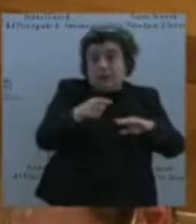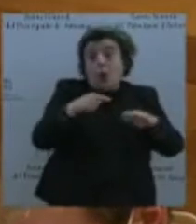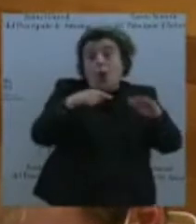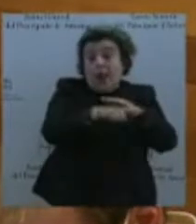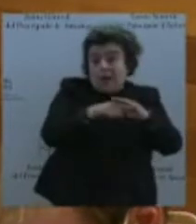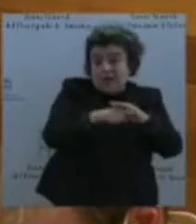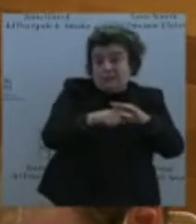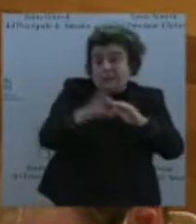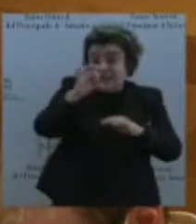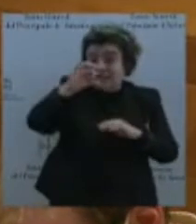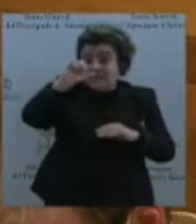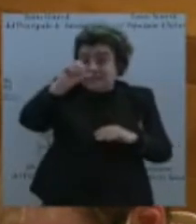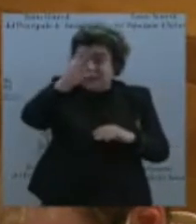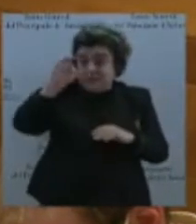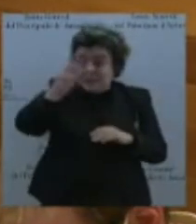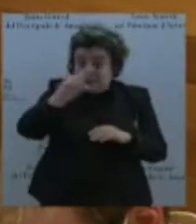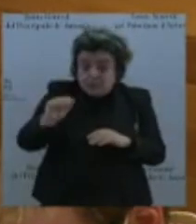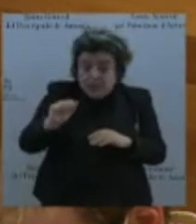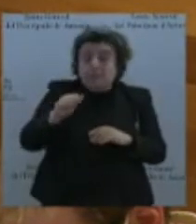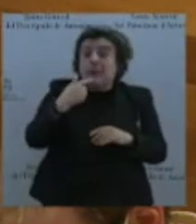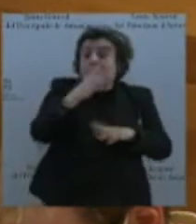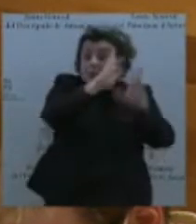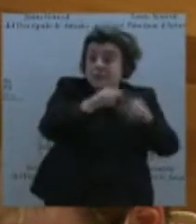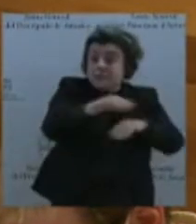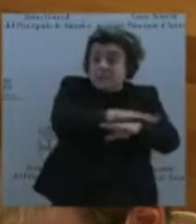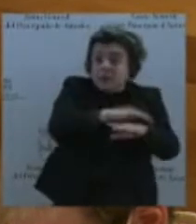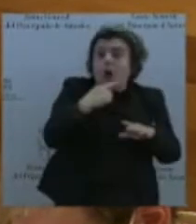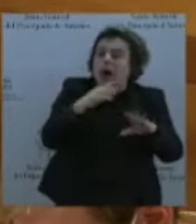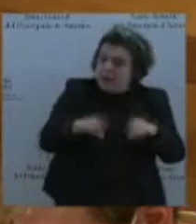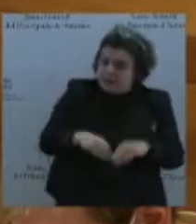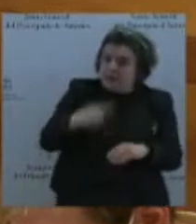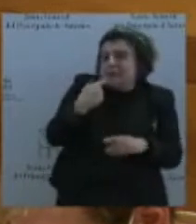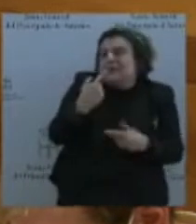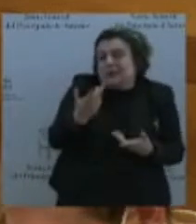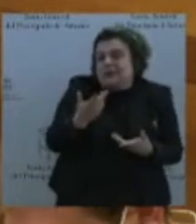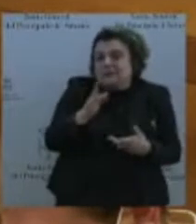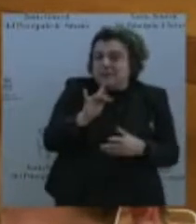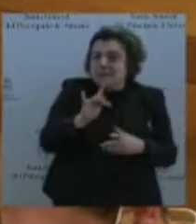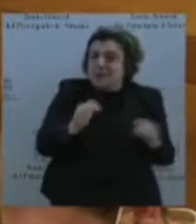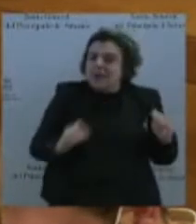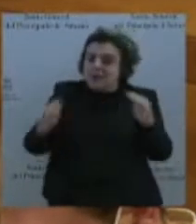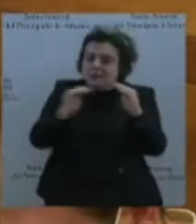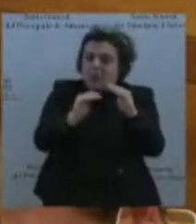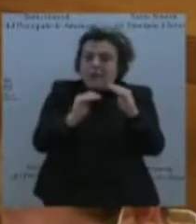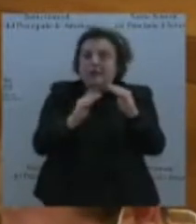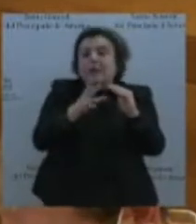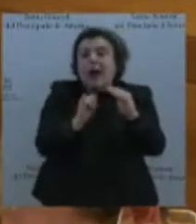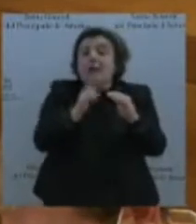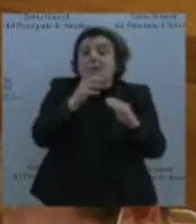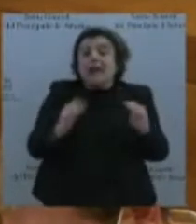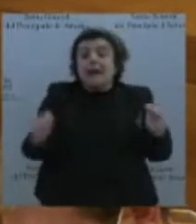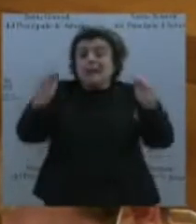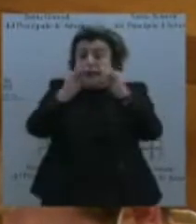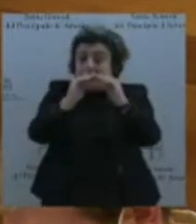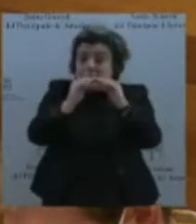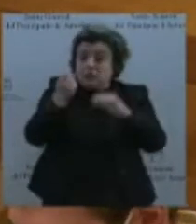cierta injusticia y anunciaba tener en mente una posible solución, la equiparación salarial y la unificación de las categorías SAC, SUAP